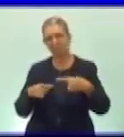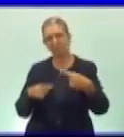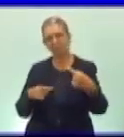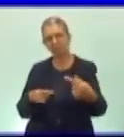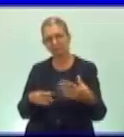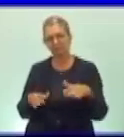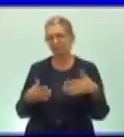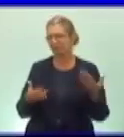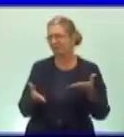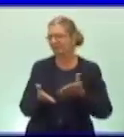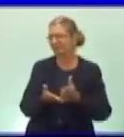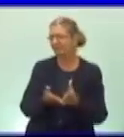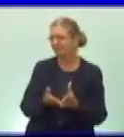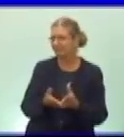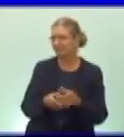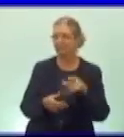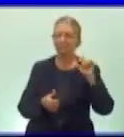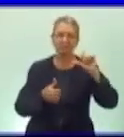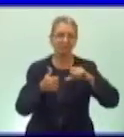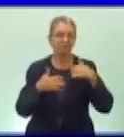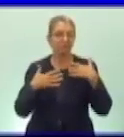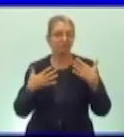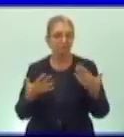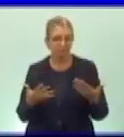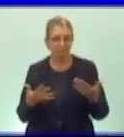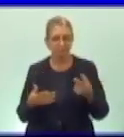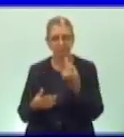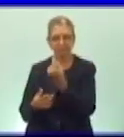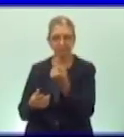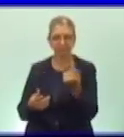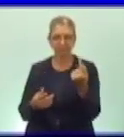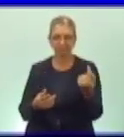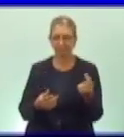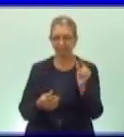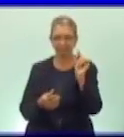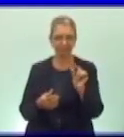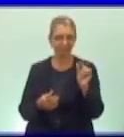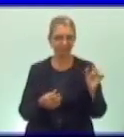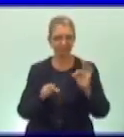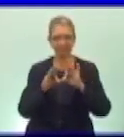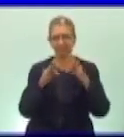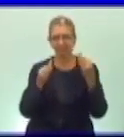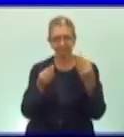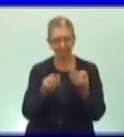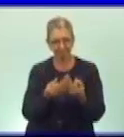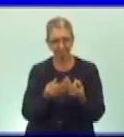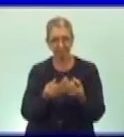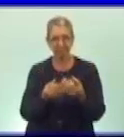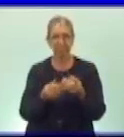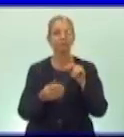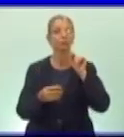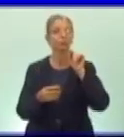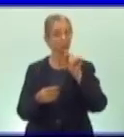cómo se debe comportar cada miembro de la familia y entre ellos en particular tú.